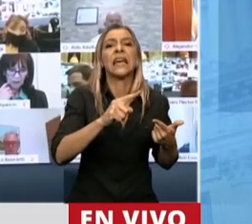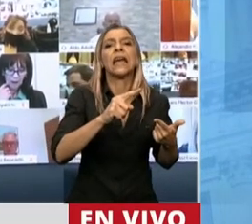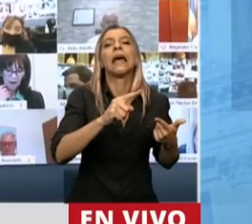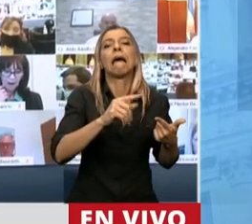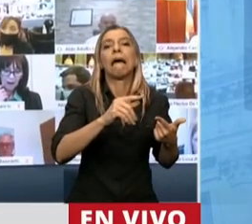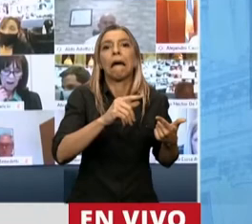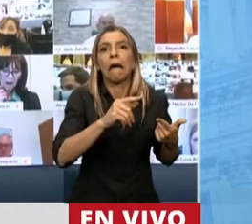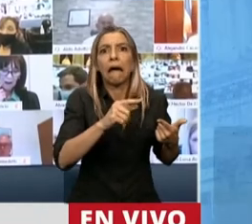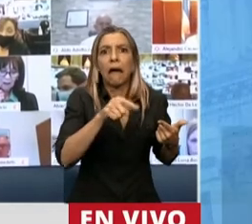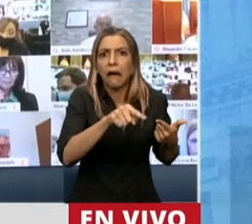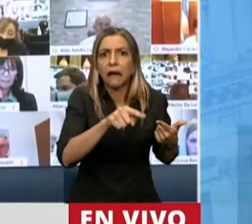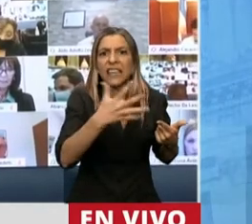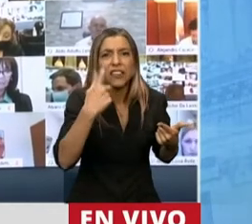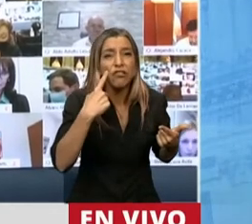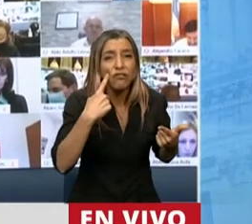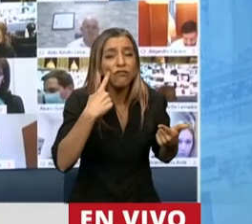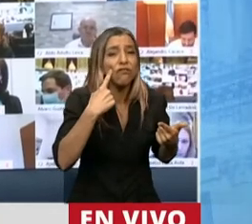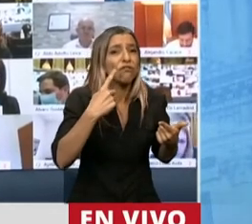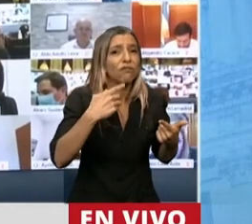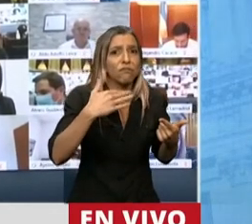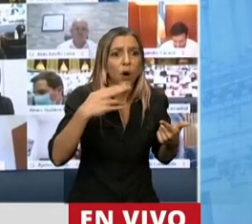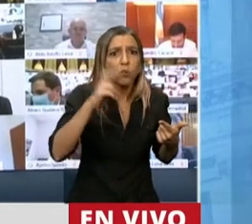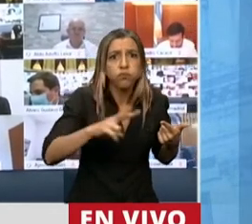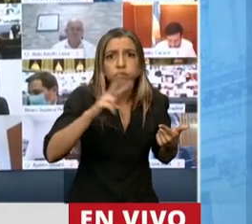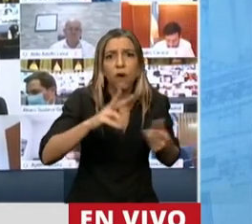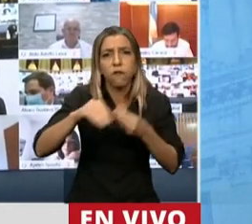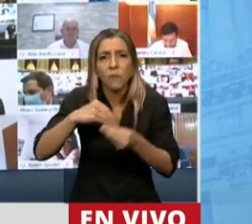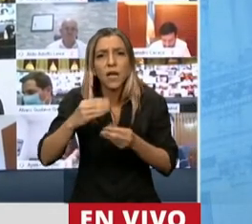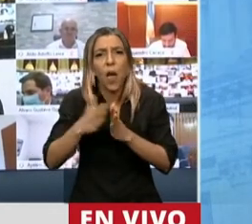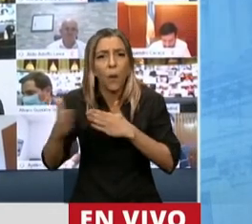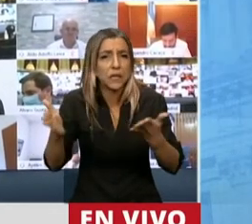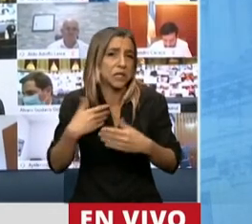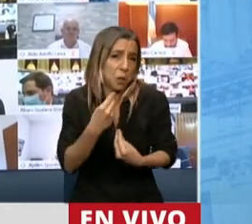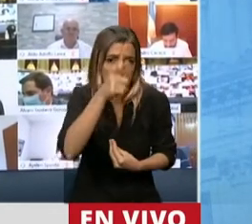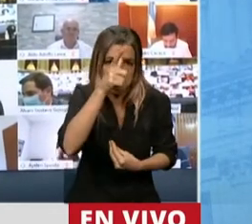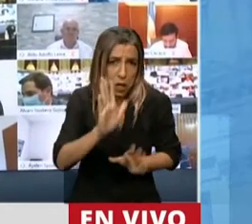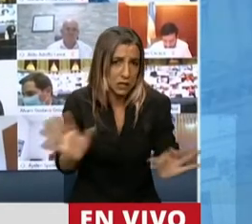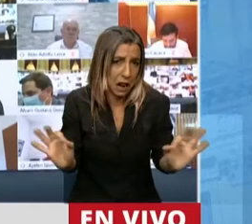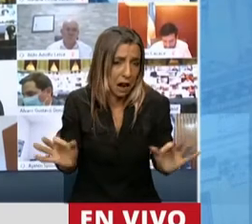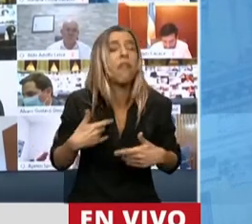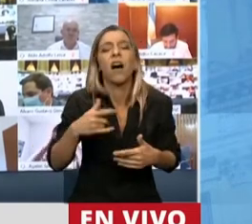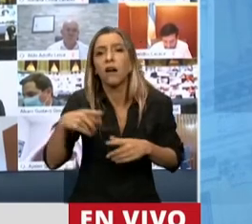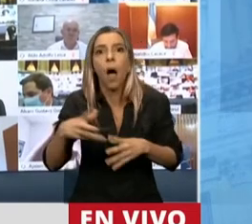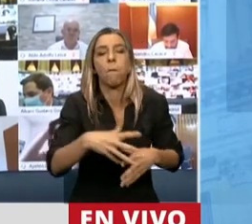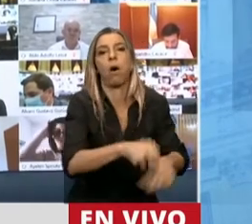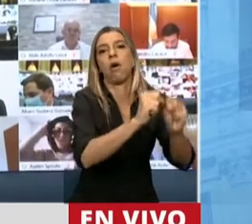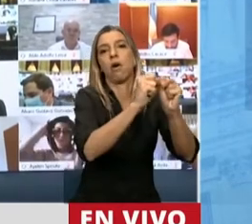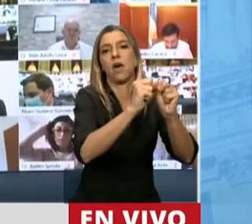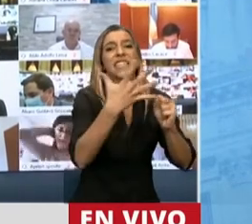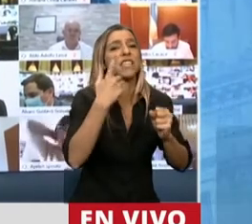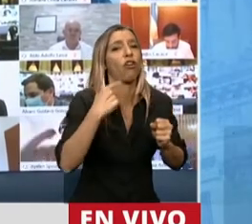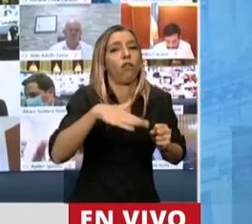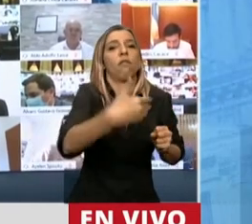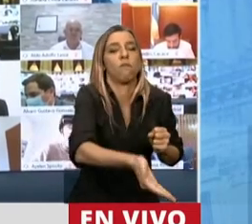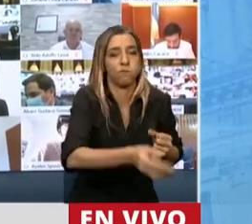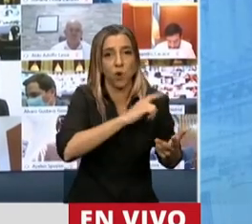gracias a los rastrillajes que hizo la propia familia de los vecinos porque la policía no actuó. Roxana Manzala,